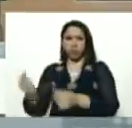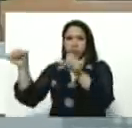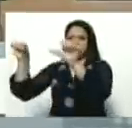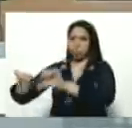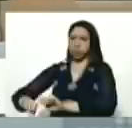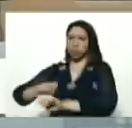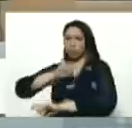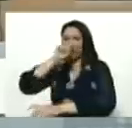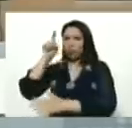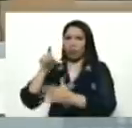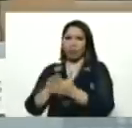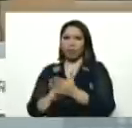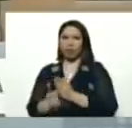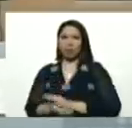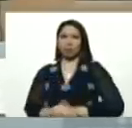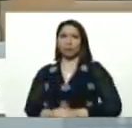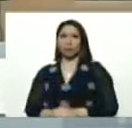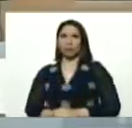total,